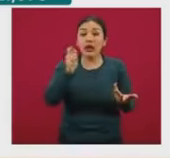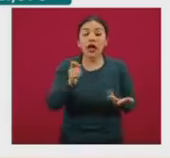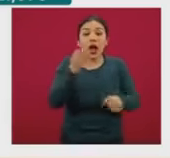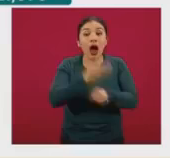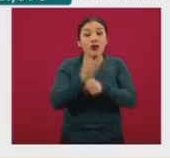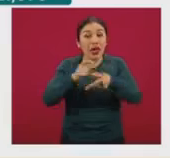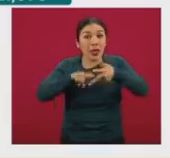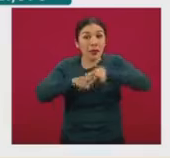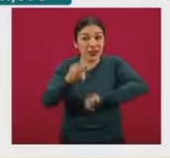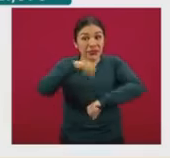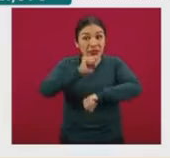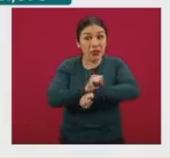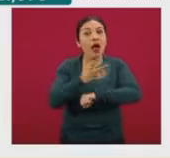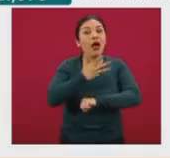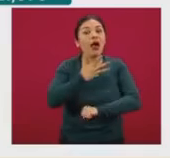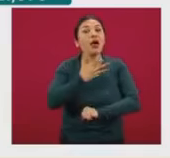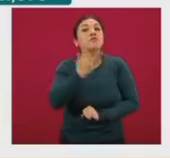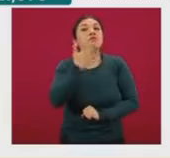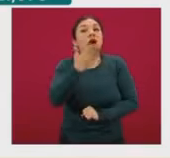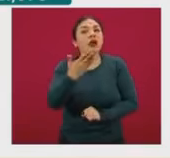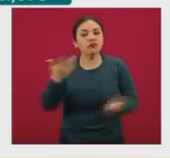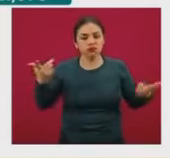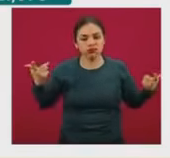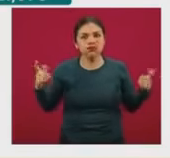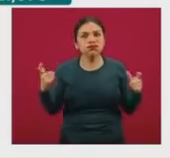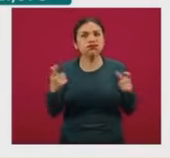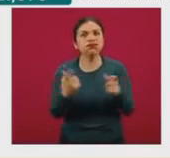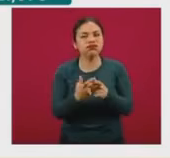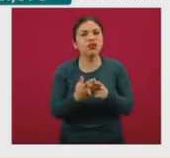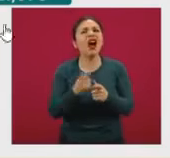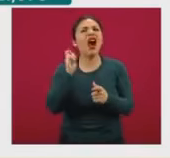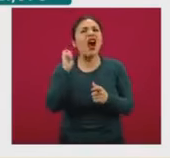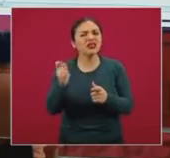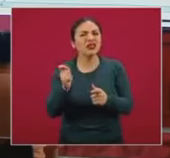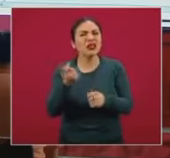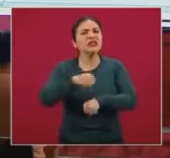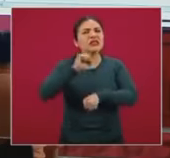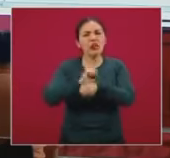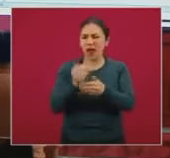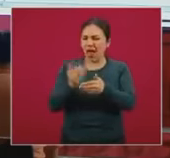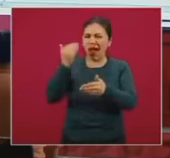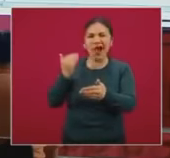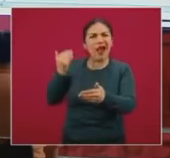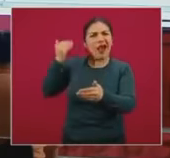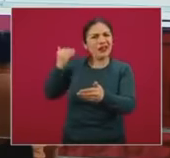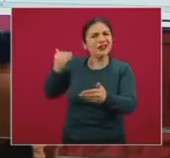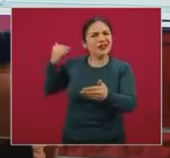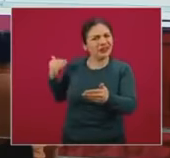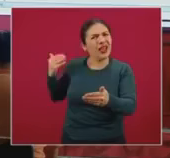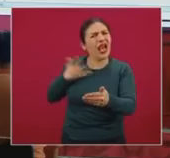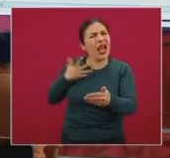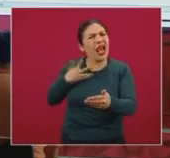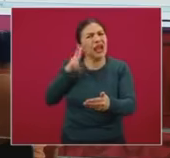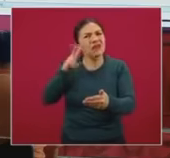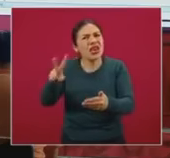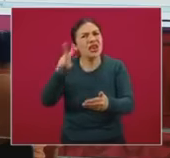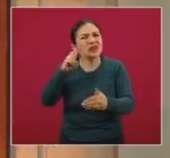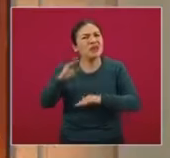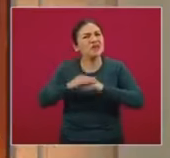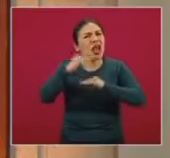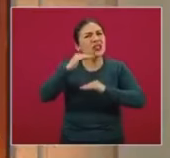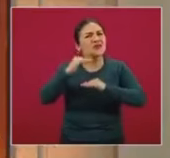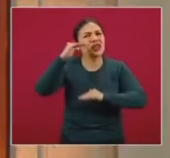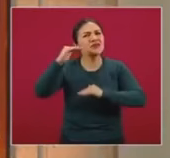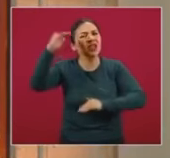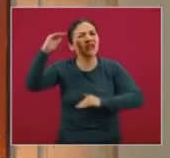iniciando esta semana con una buena reducción en relación a las semanas previas, en donde habíamos tenido una tendencia